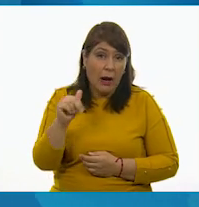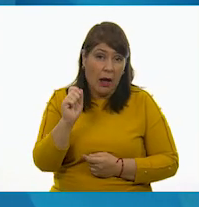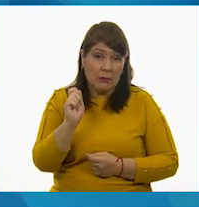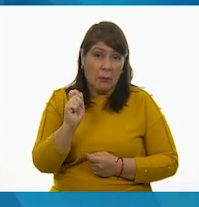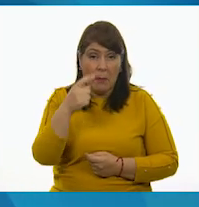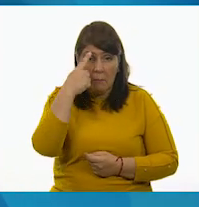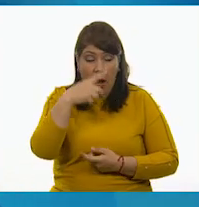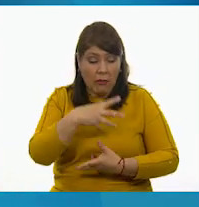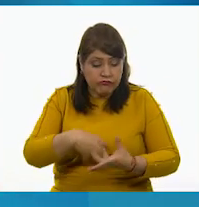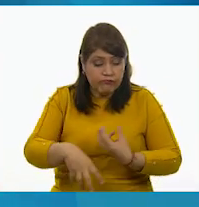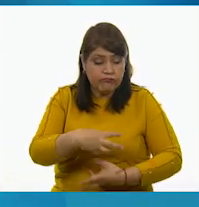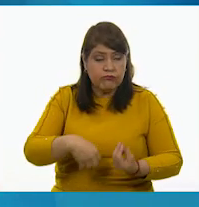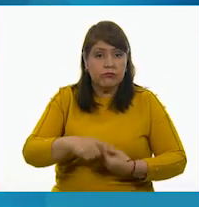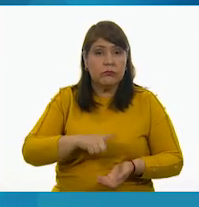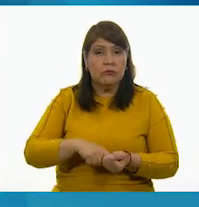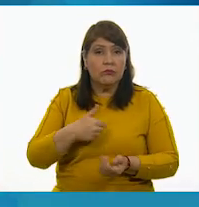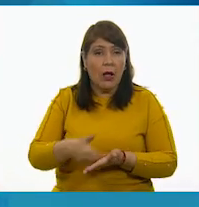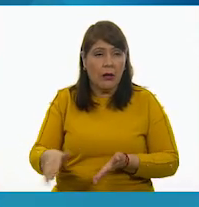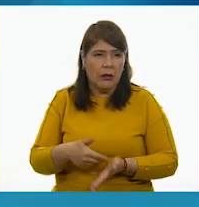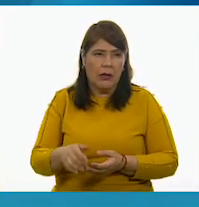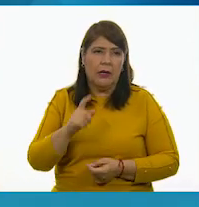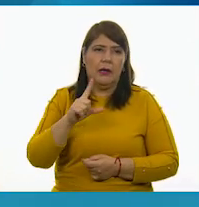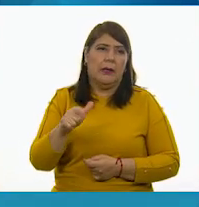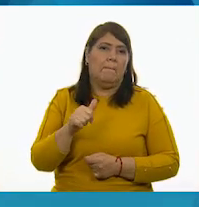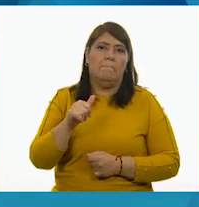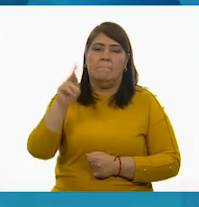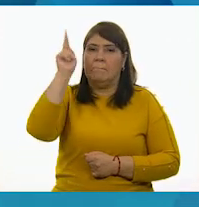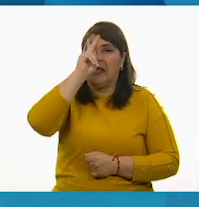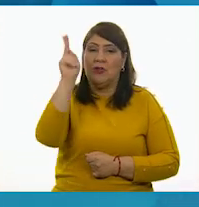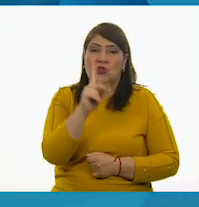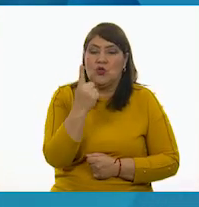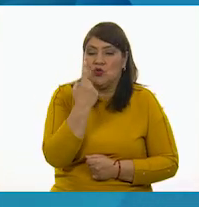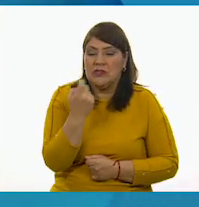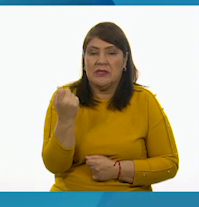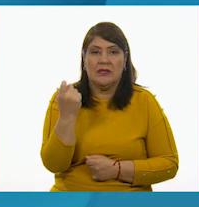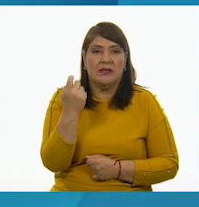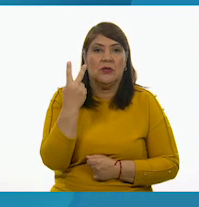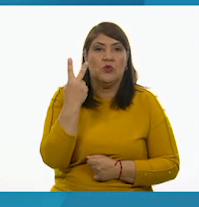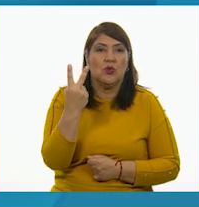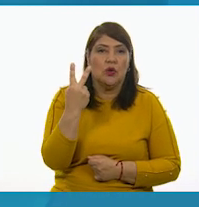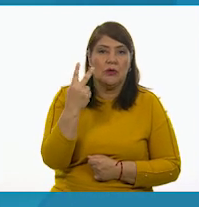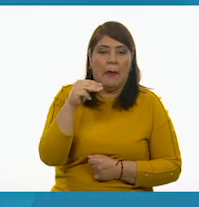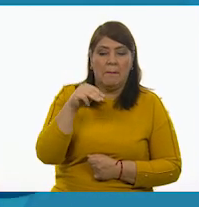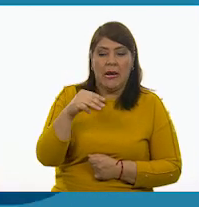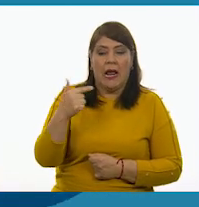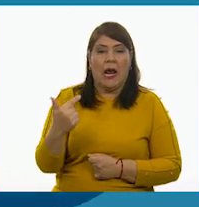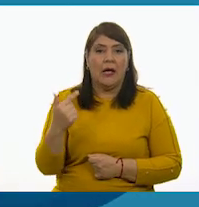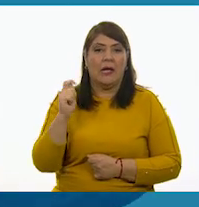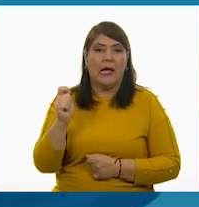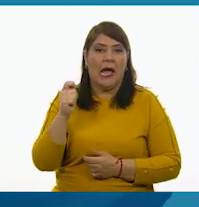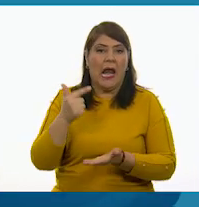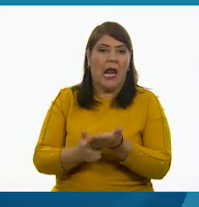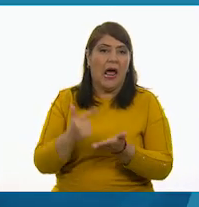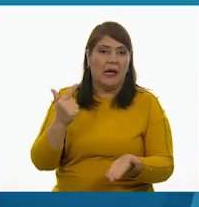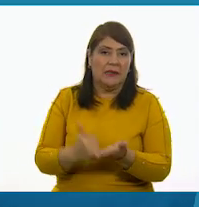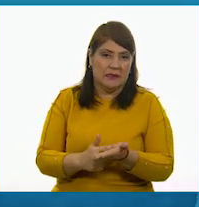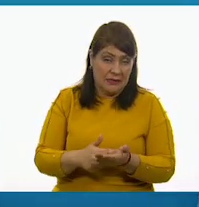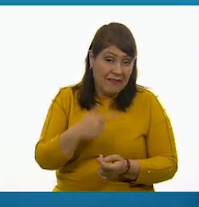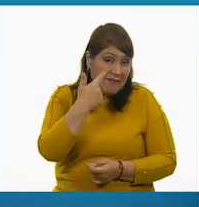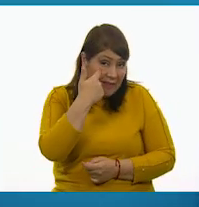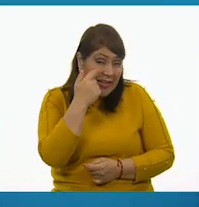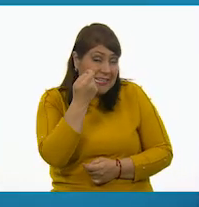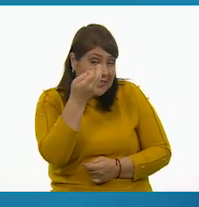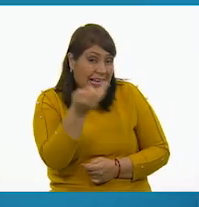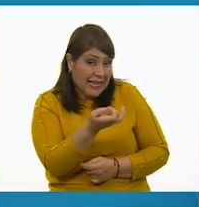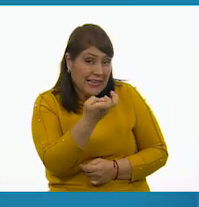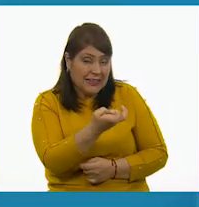202 miligramos de grasas. Exacto. Y estoy hablando, y eso no lo podemos perder de vista, de